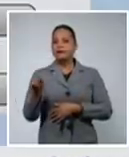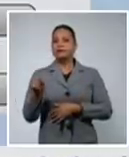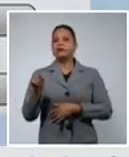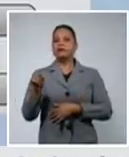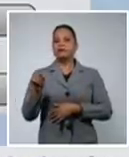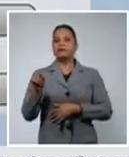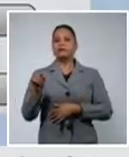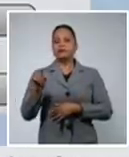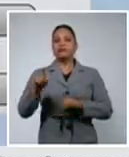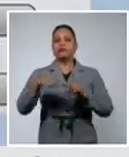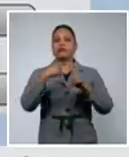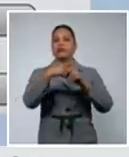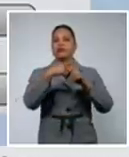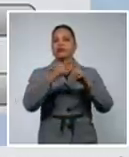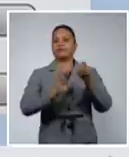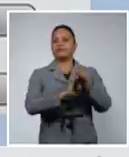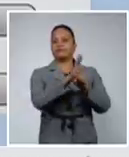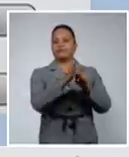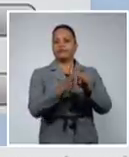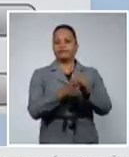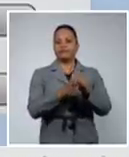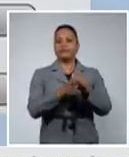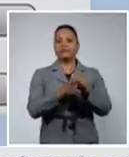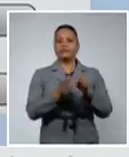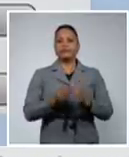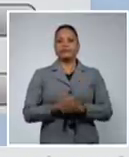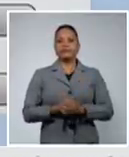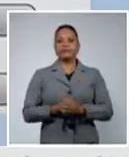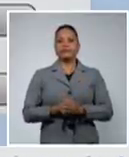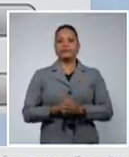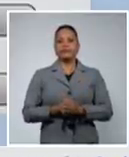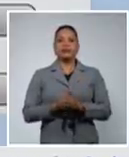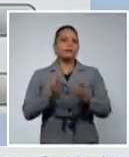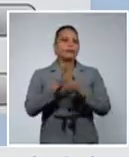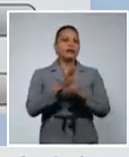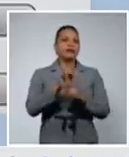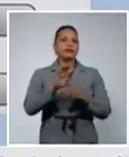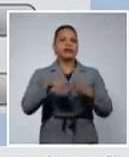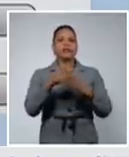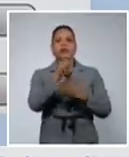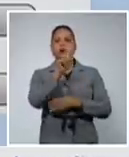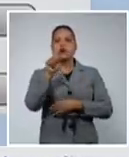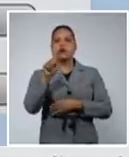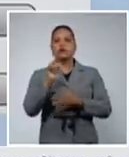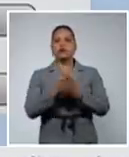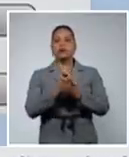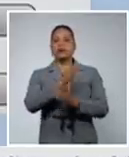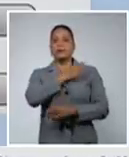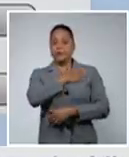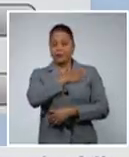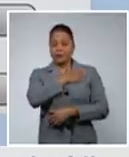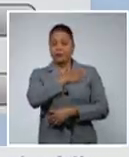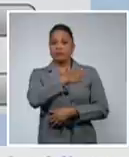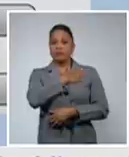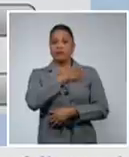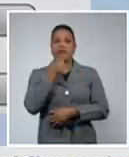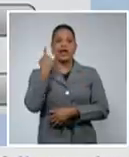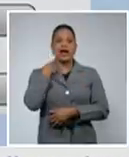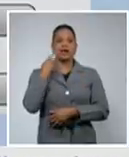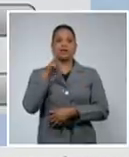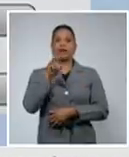con COVID-19 desde el día 11 de marzo, que fueron del año 2020,